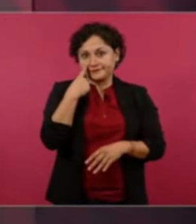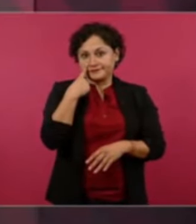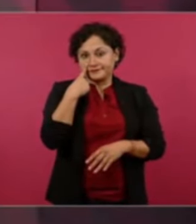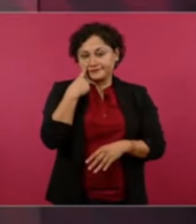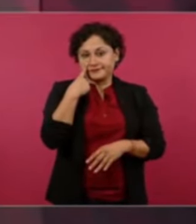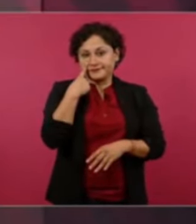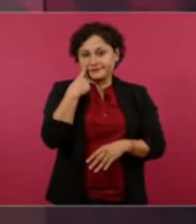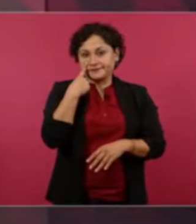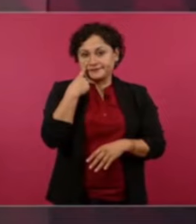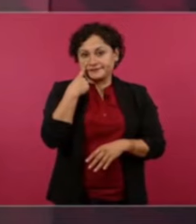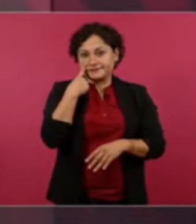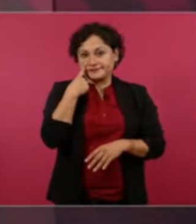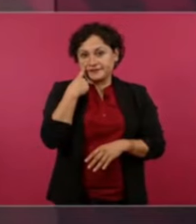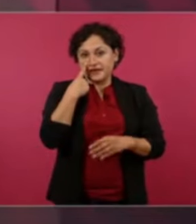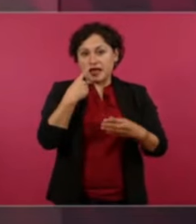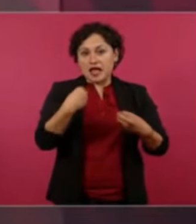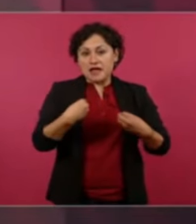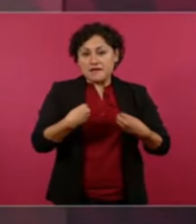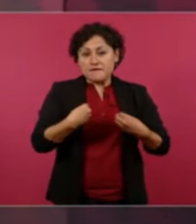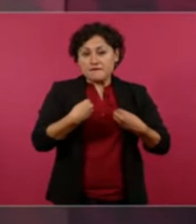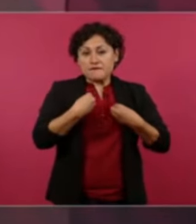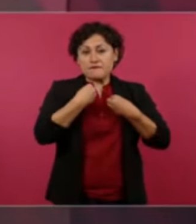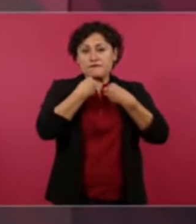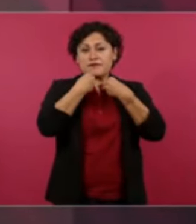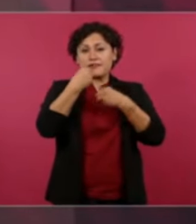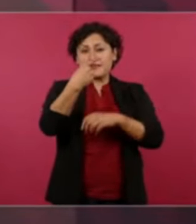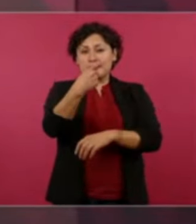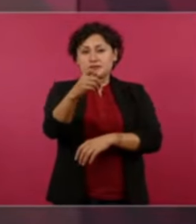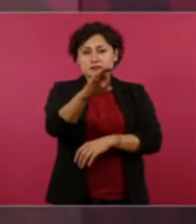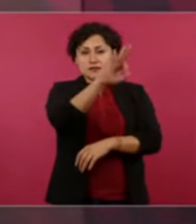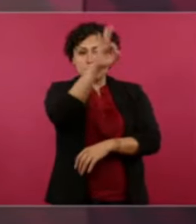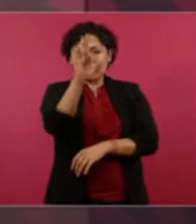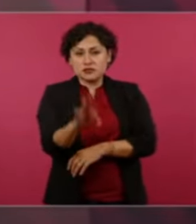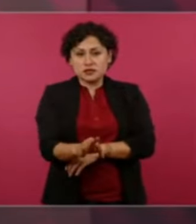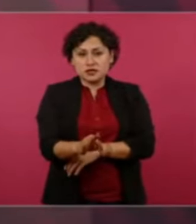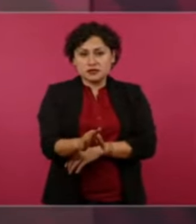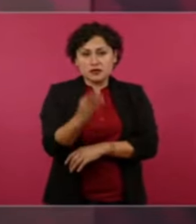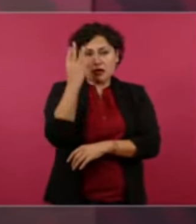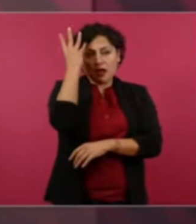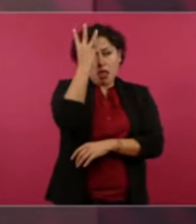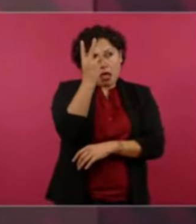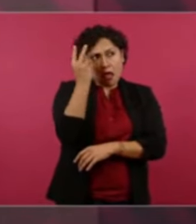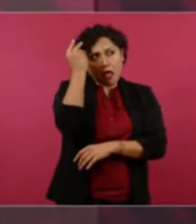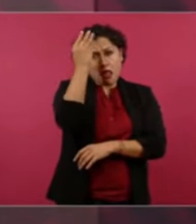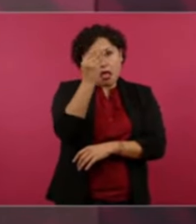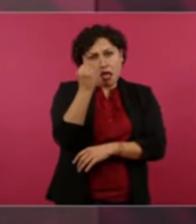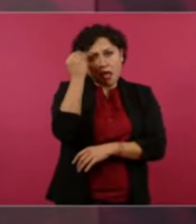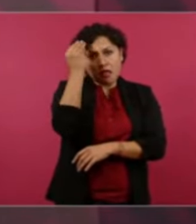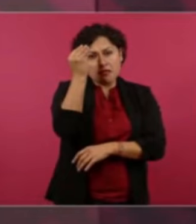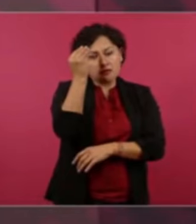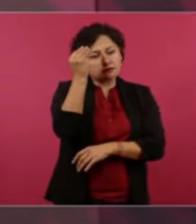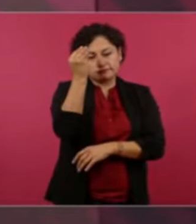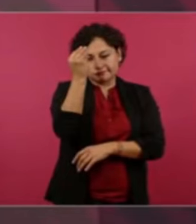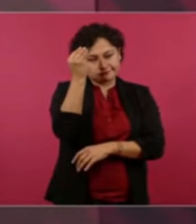racionalidad cuenta de espiritual